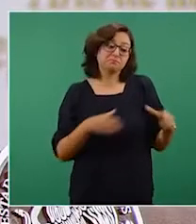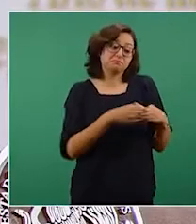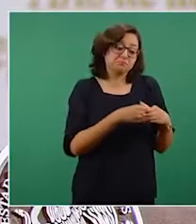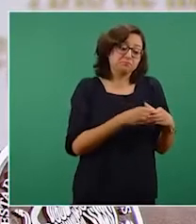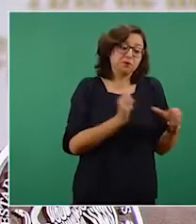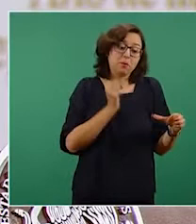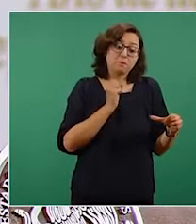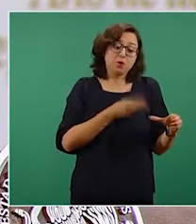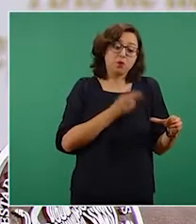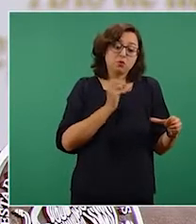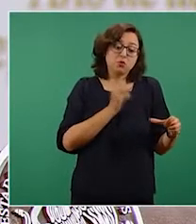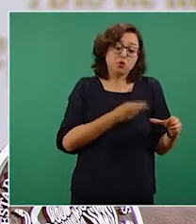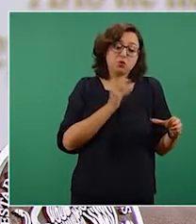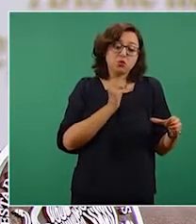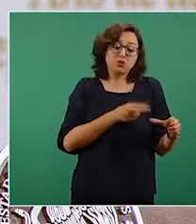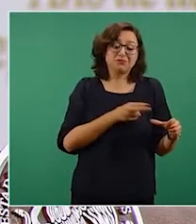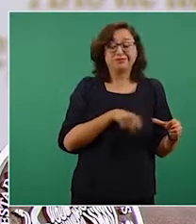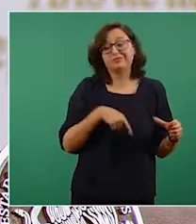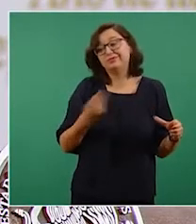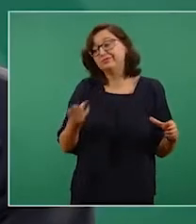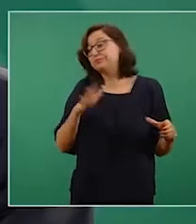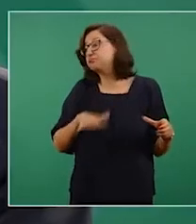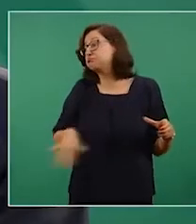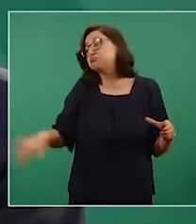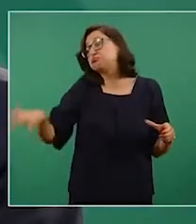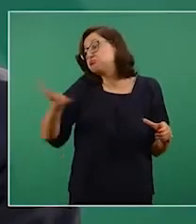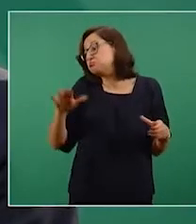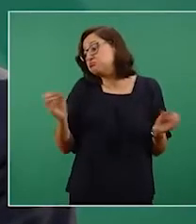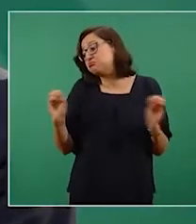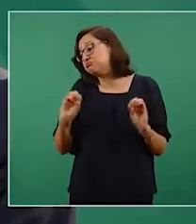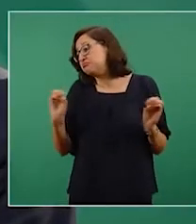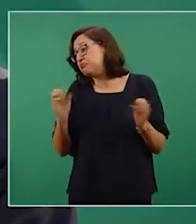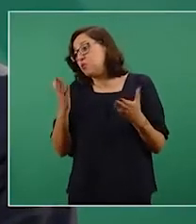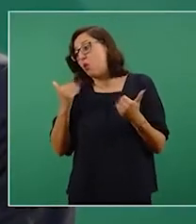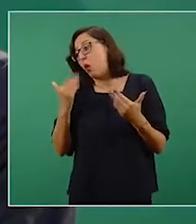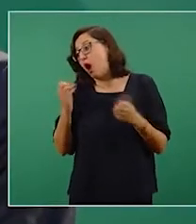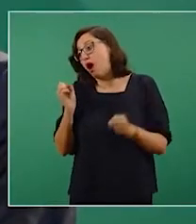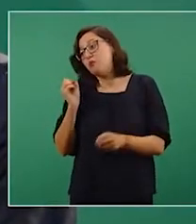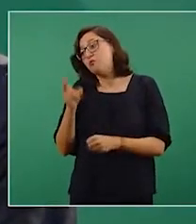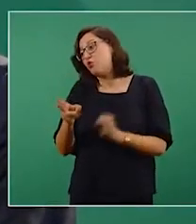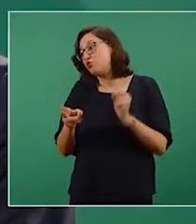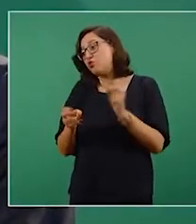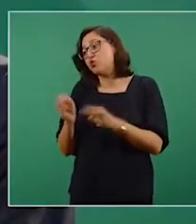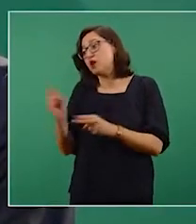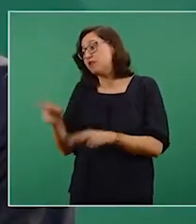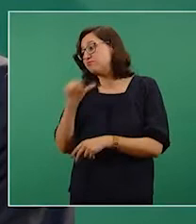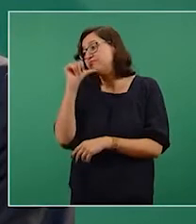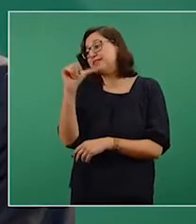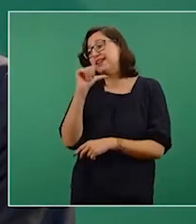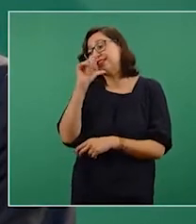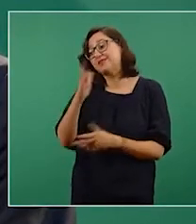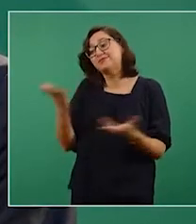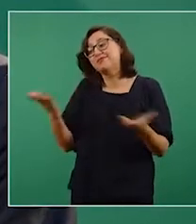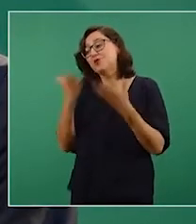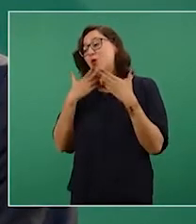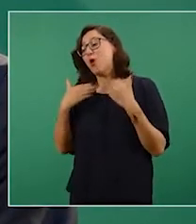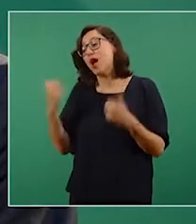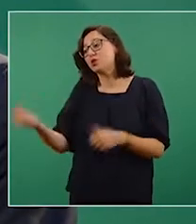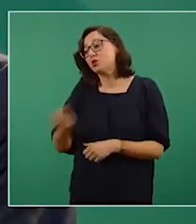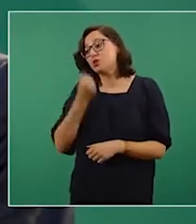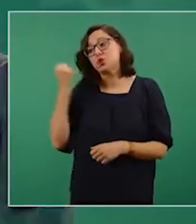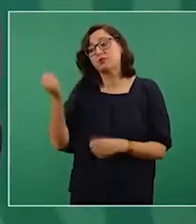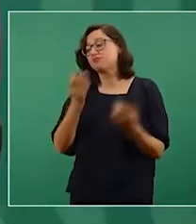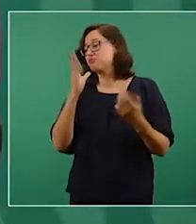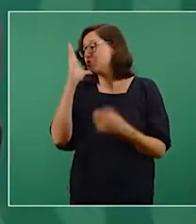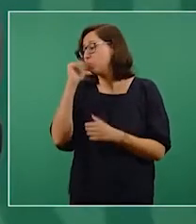y hay quienes no tienen la fortuna, la suerte de salir